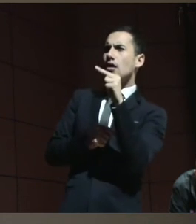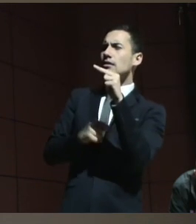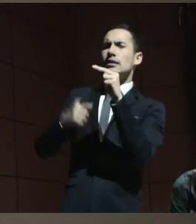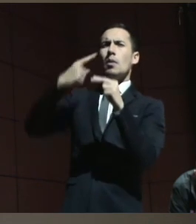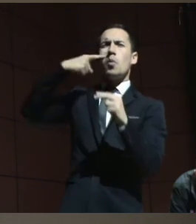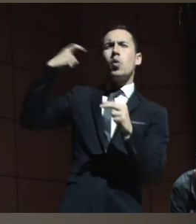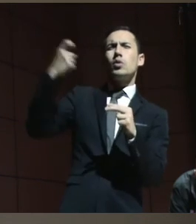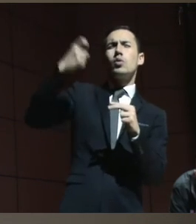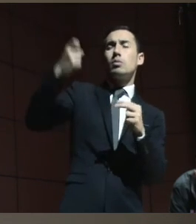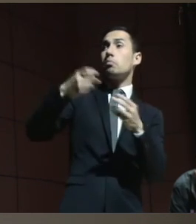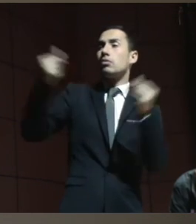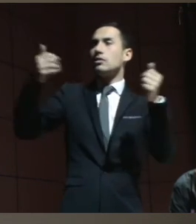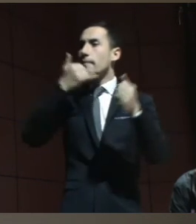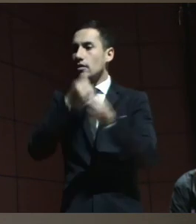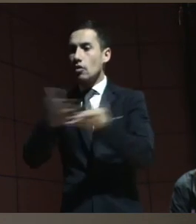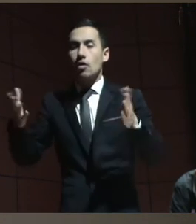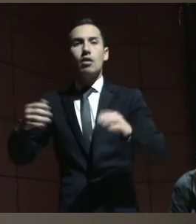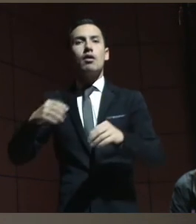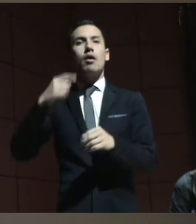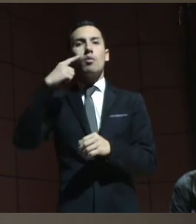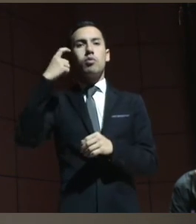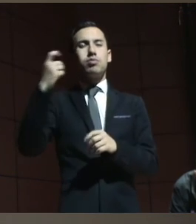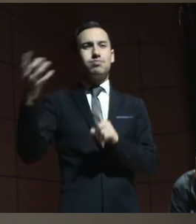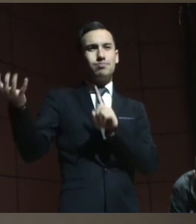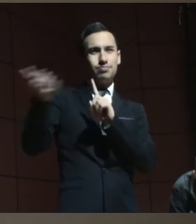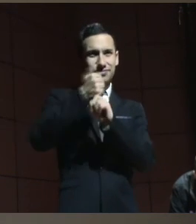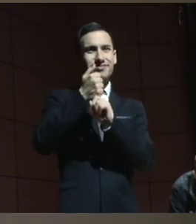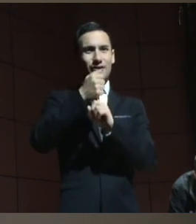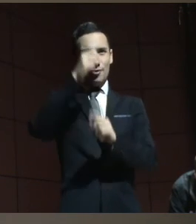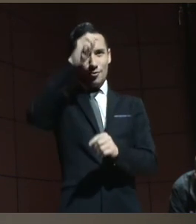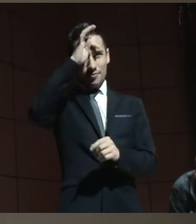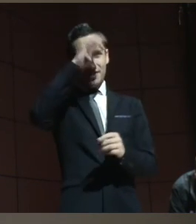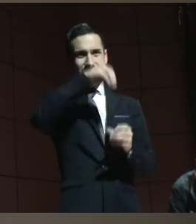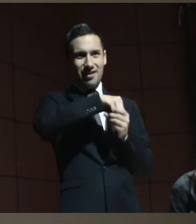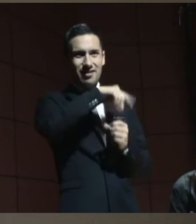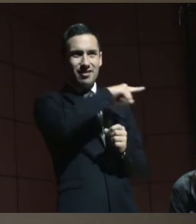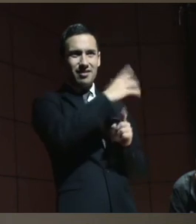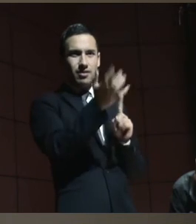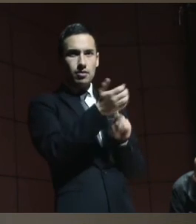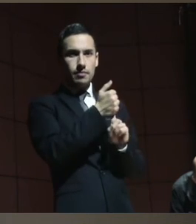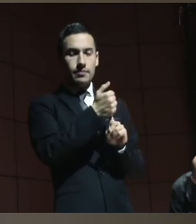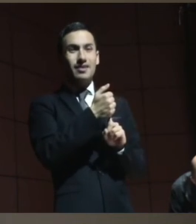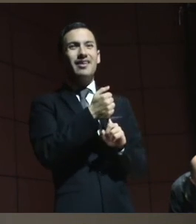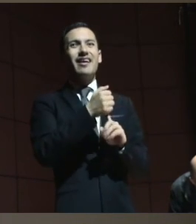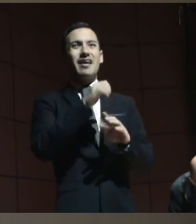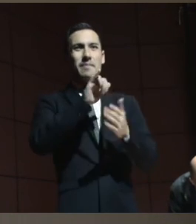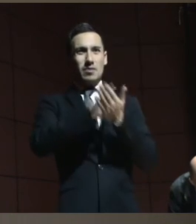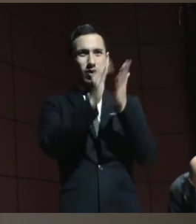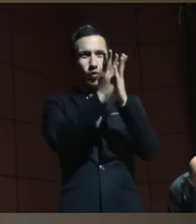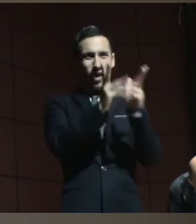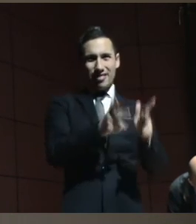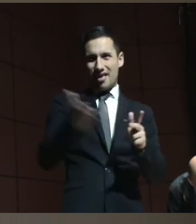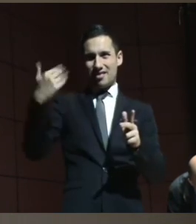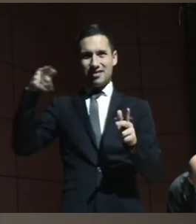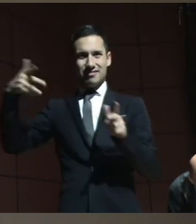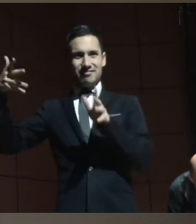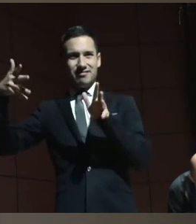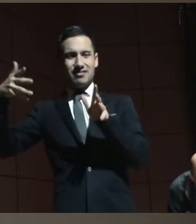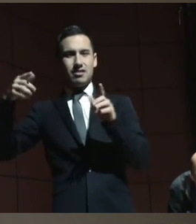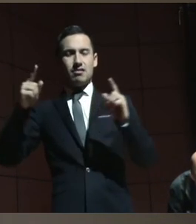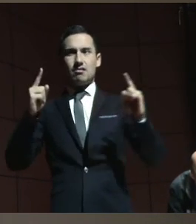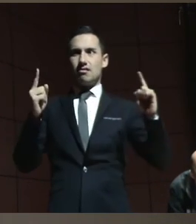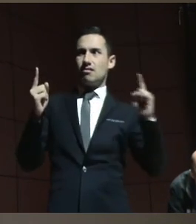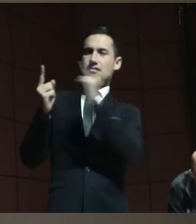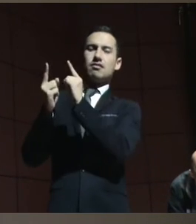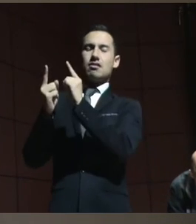psiquiátricos hasta encontrarlo en el Borda la primera vez Jacobo no lo reconoció y entonces como